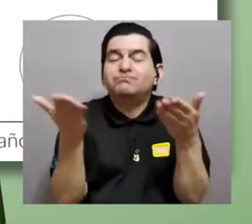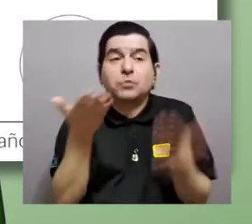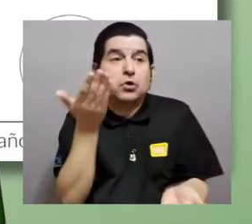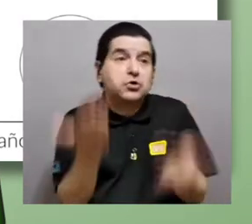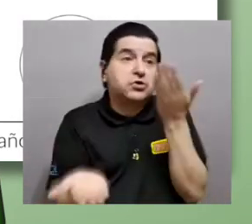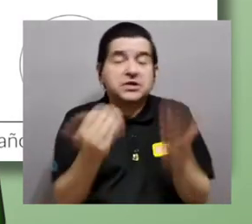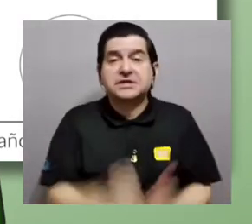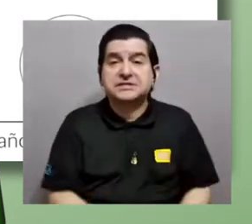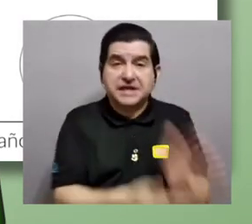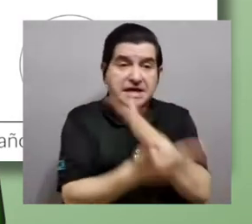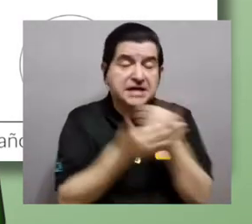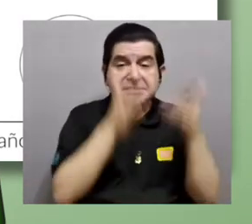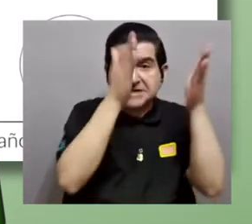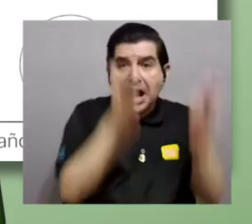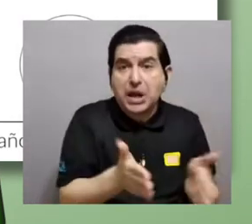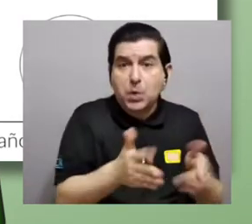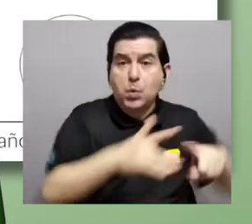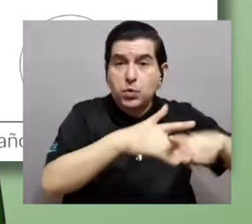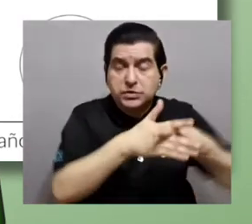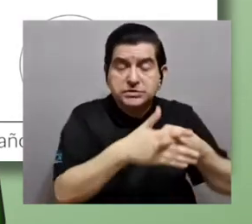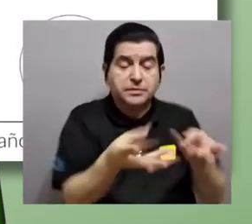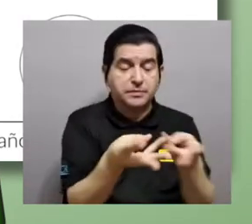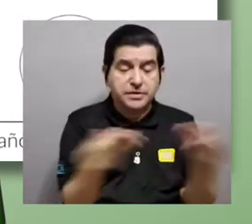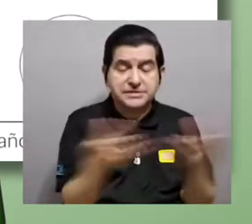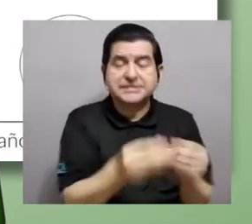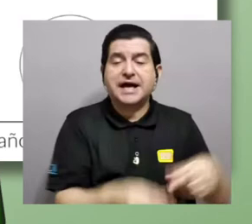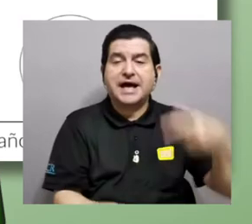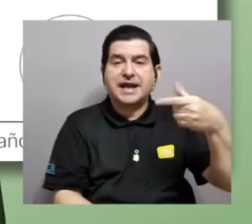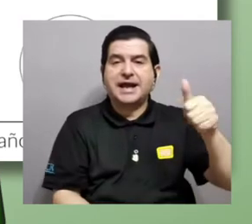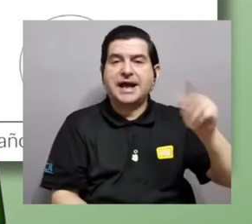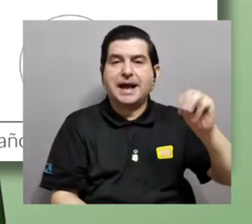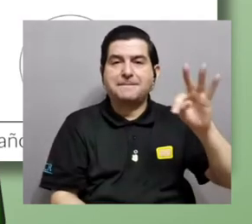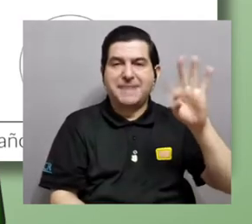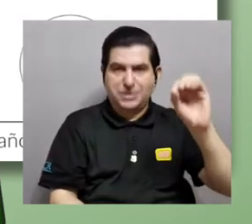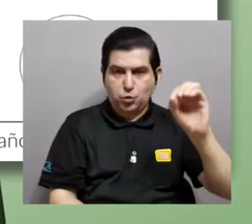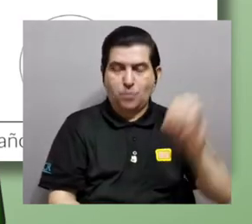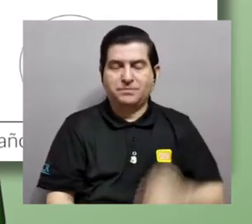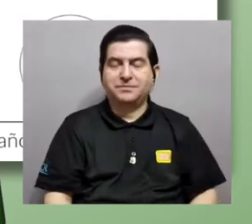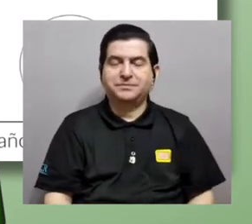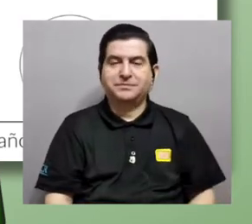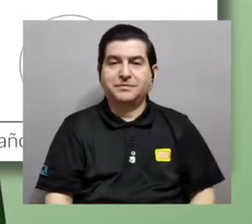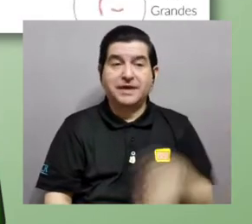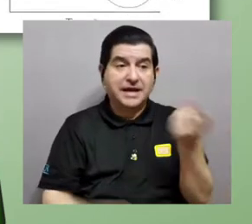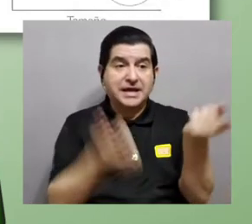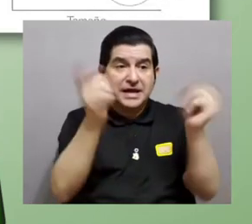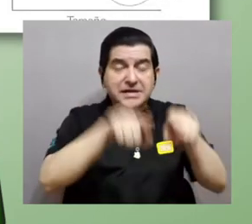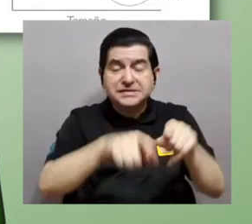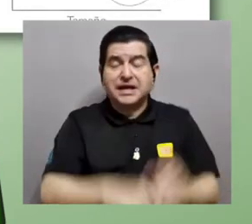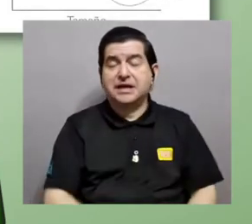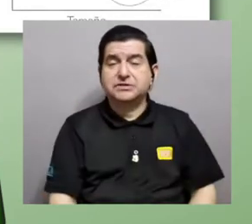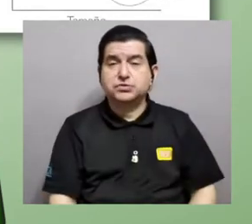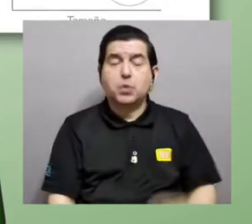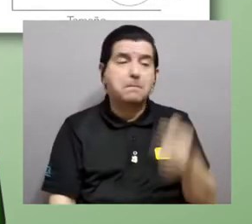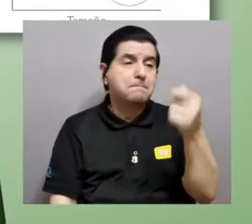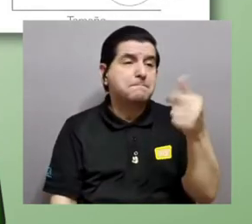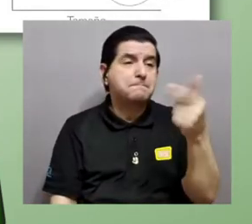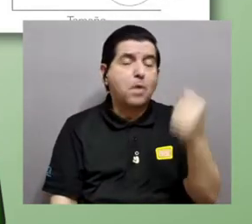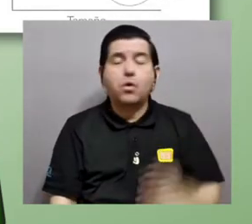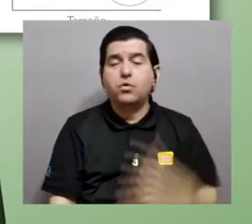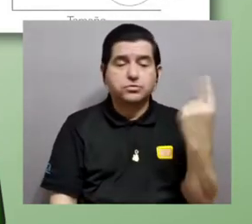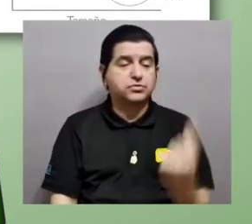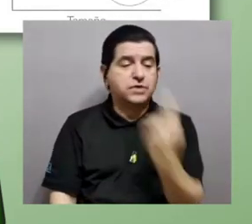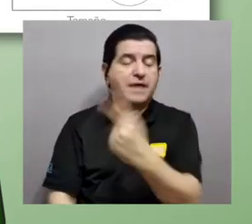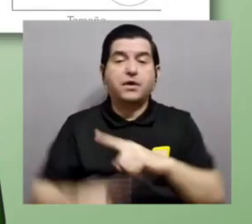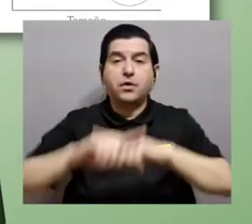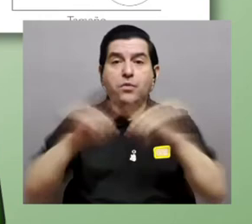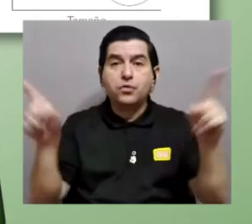algunos individuos empezaran a producir gametos que sean pocos gametos por individuo, pero cada